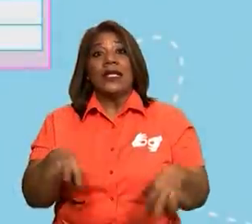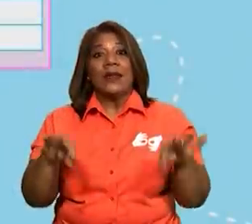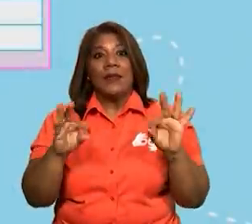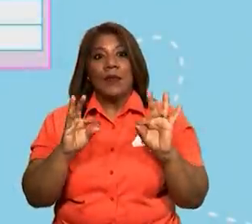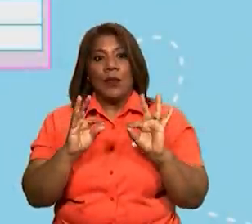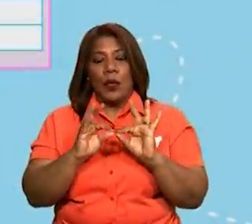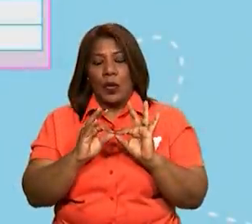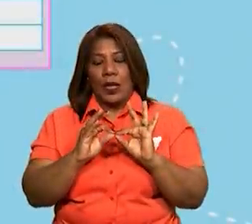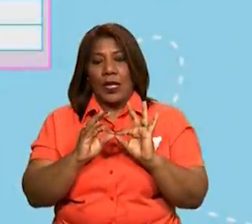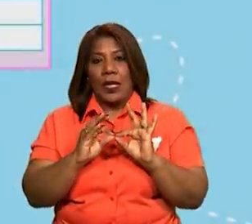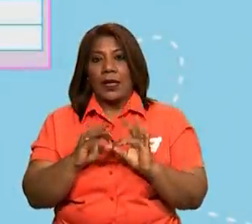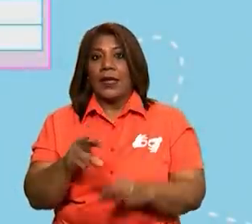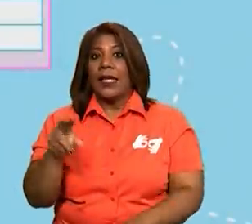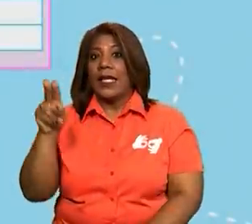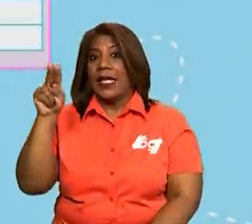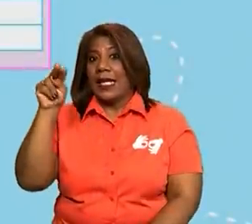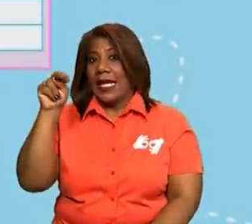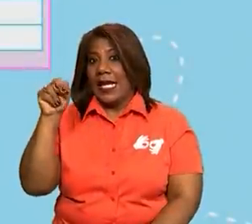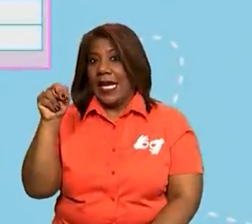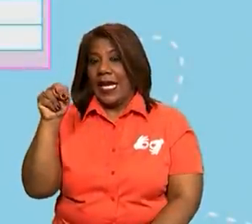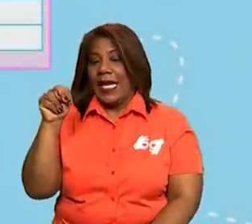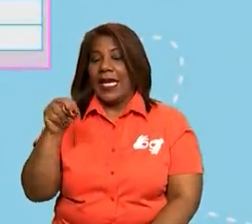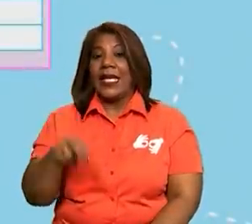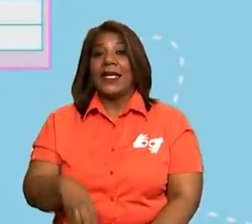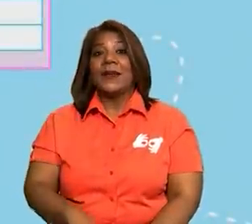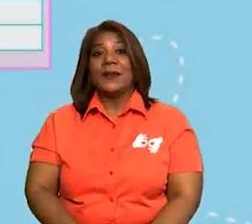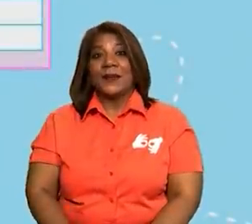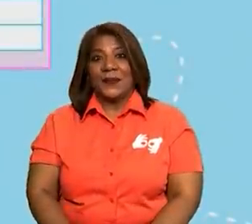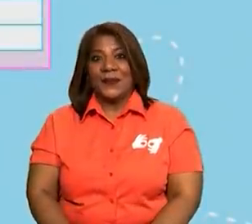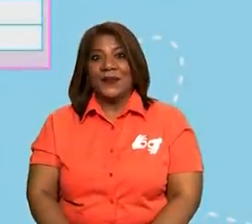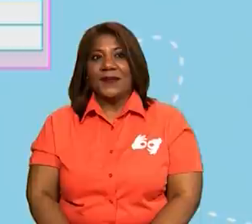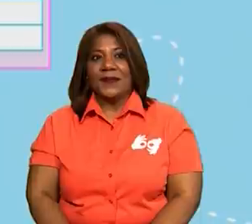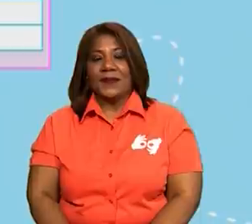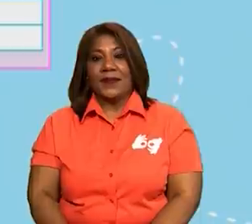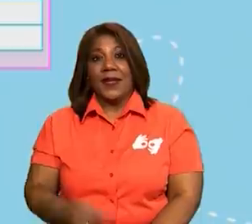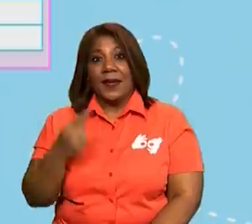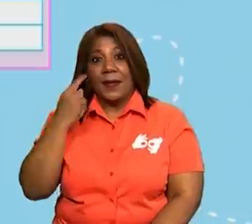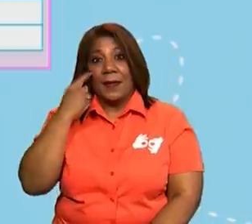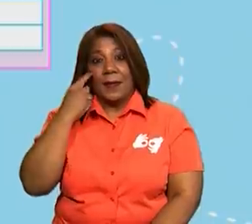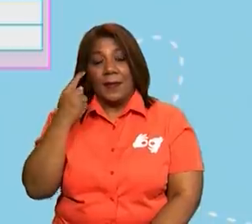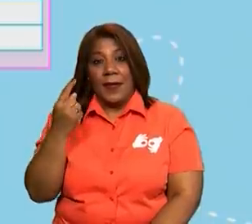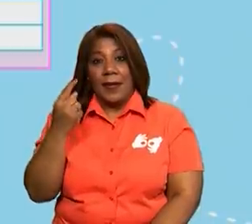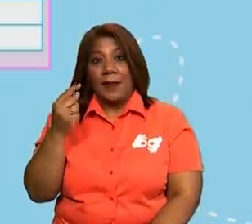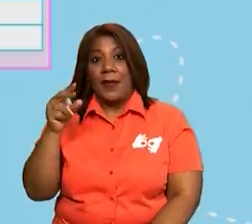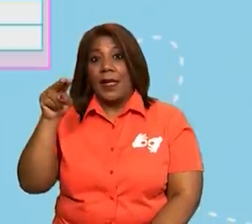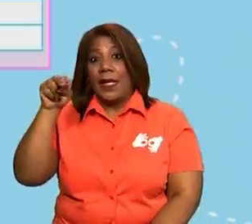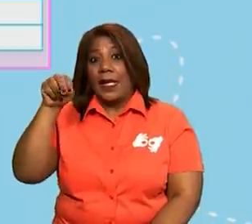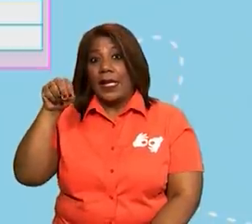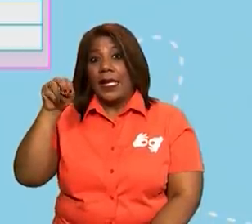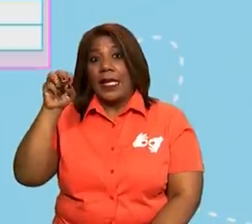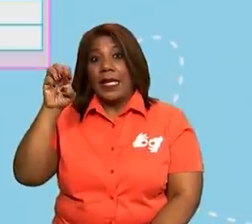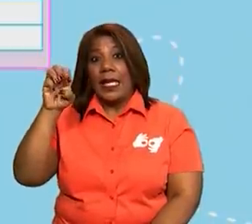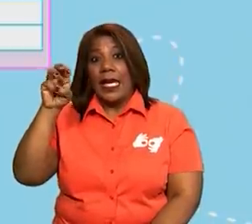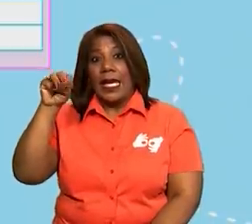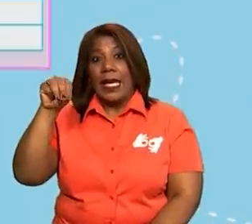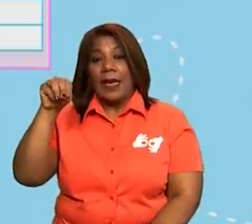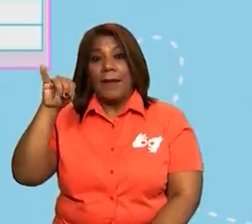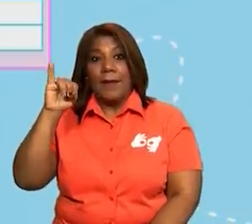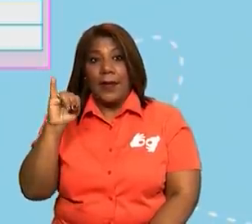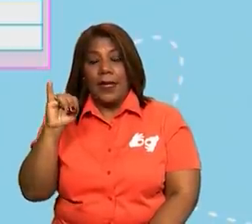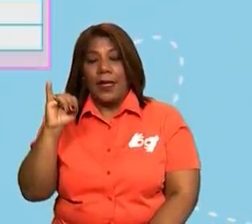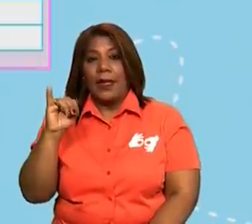de la N, ¿verdad? En este caso tenemos Nemi usa